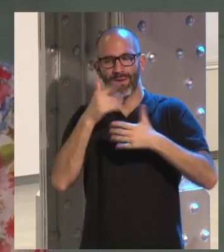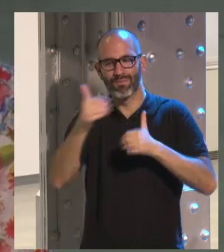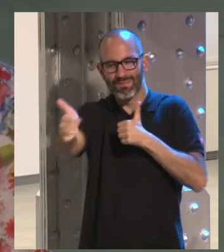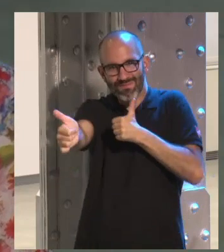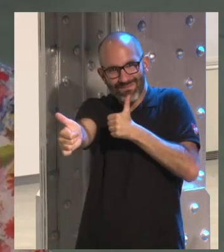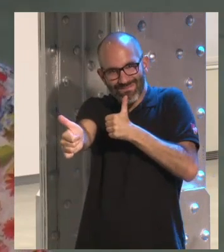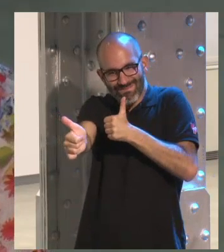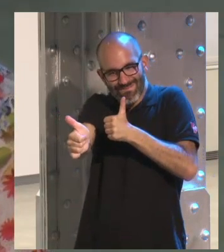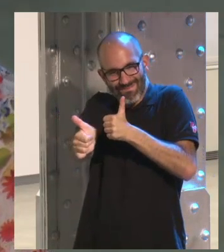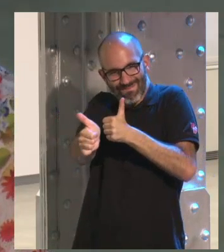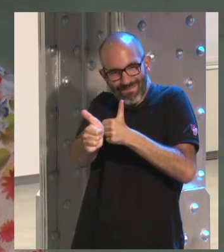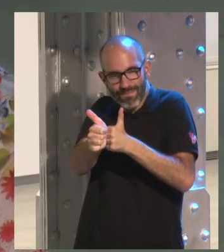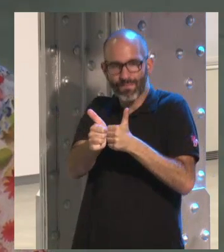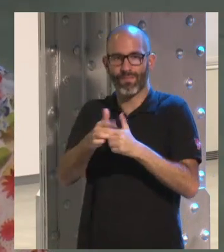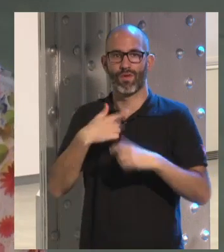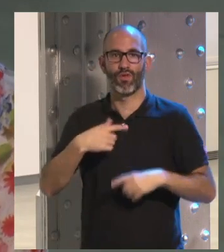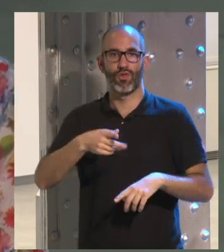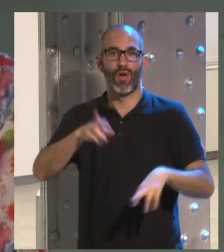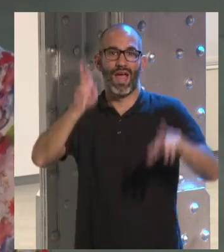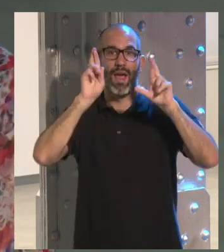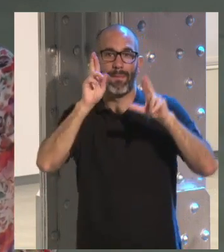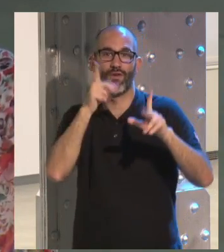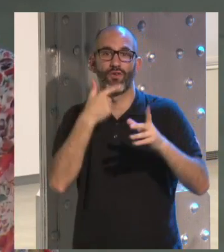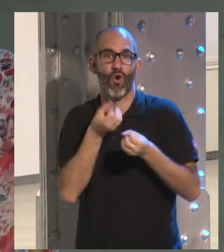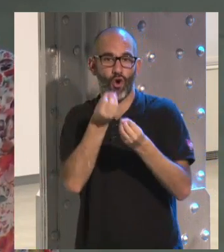Espero no haberos hecho spoiler del libro.